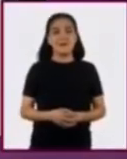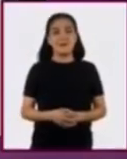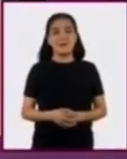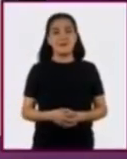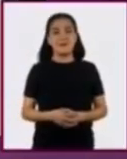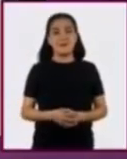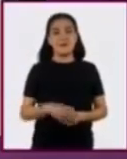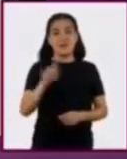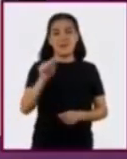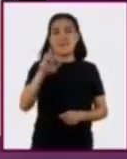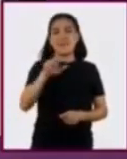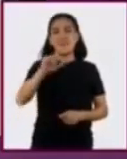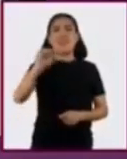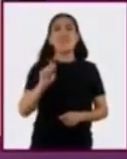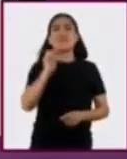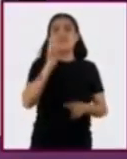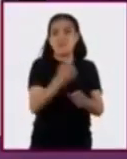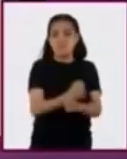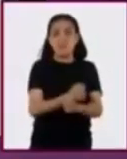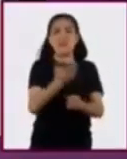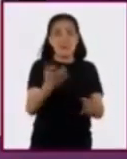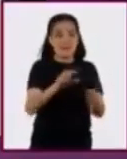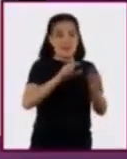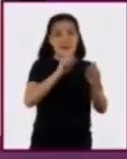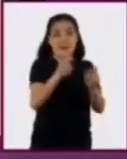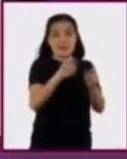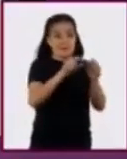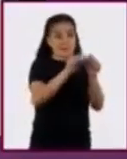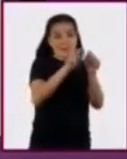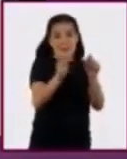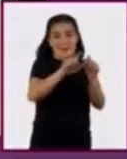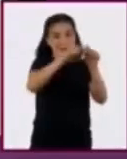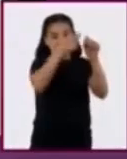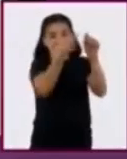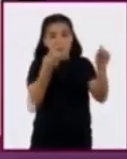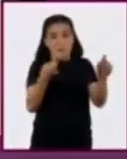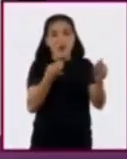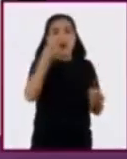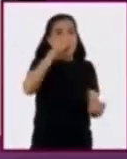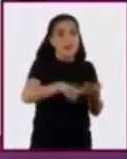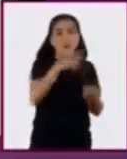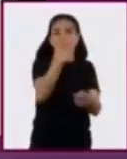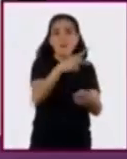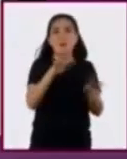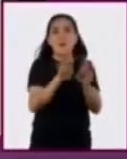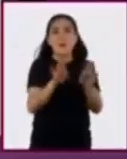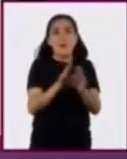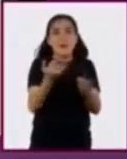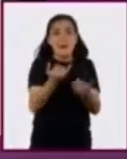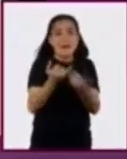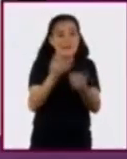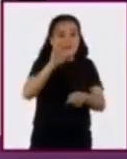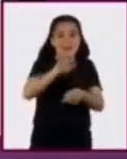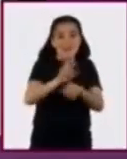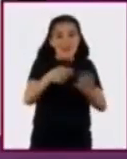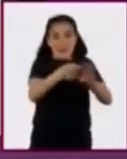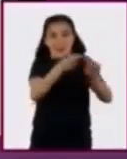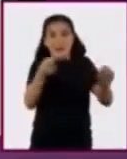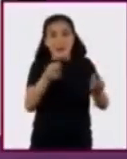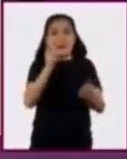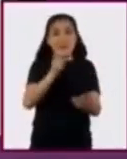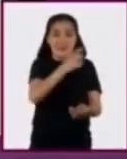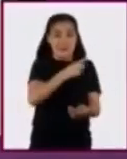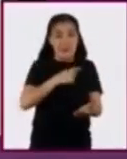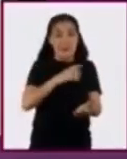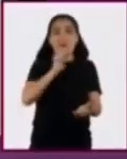La trilla significa sacar el grano de la mata o del capullo. Se sacude con los pies a